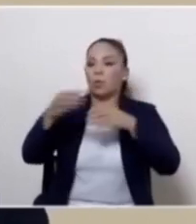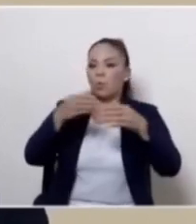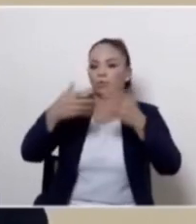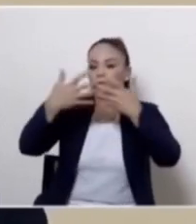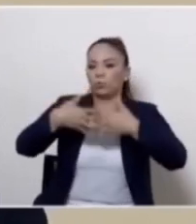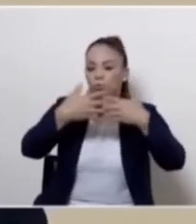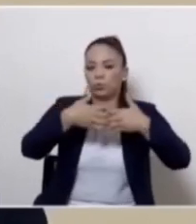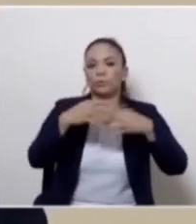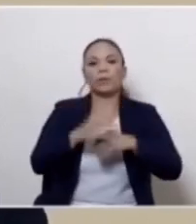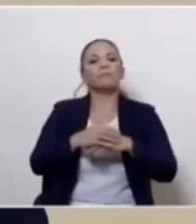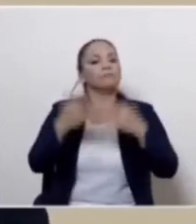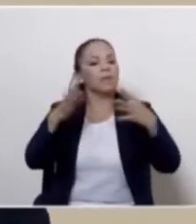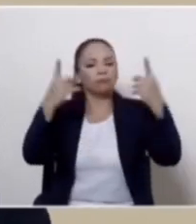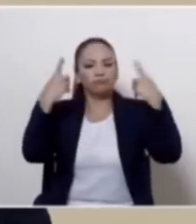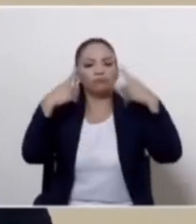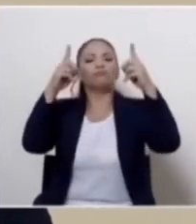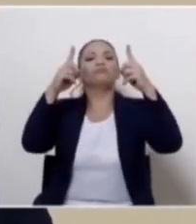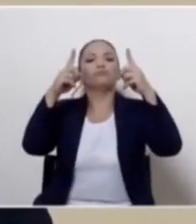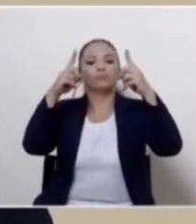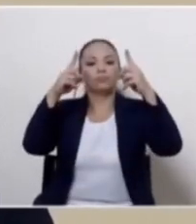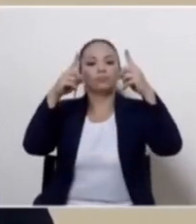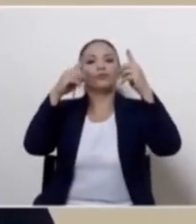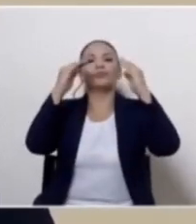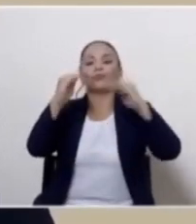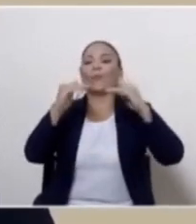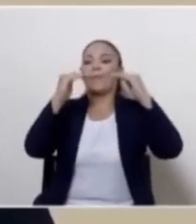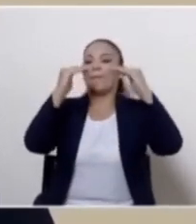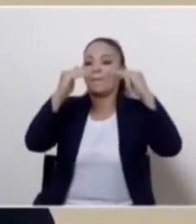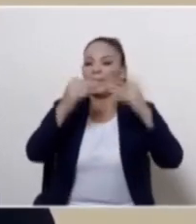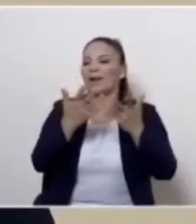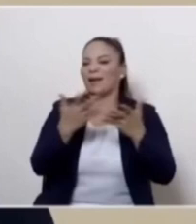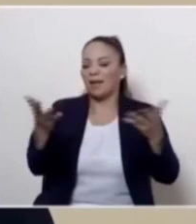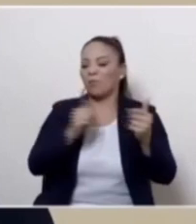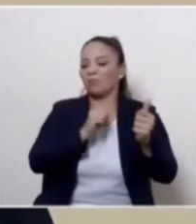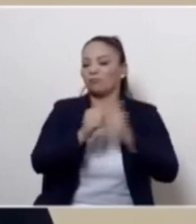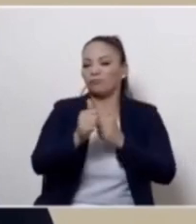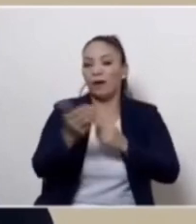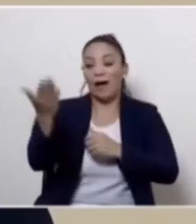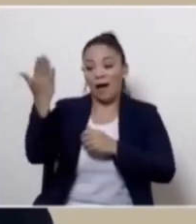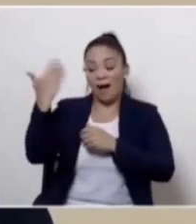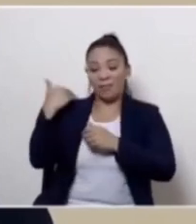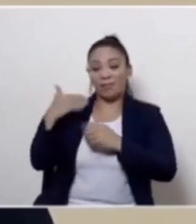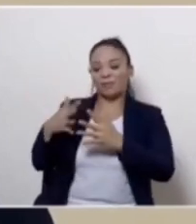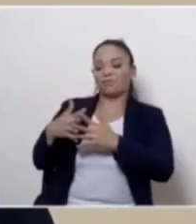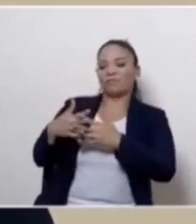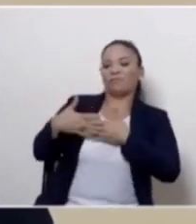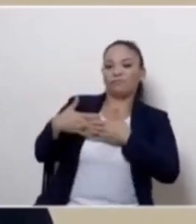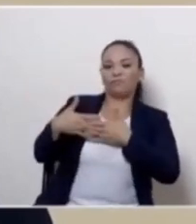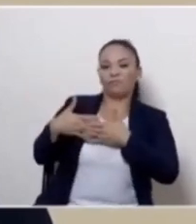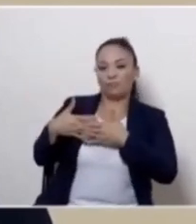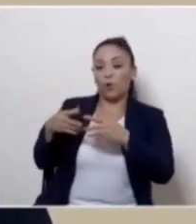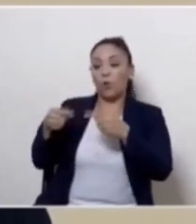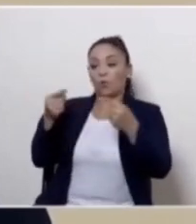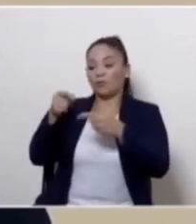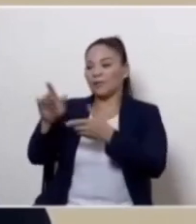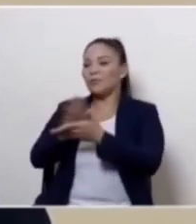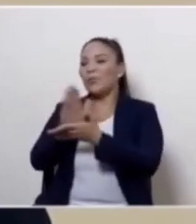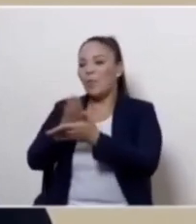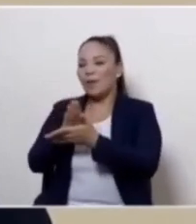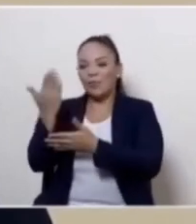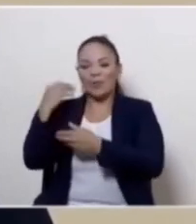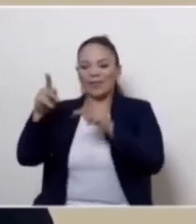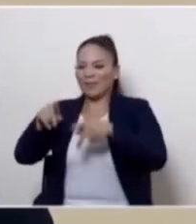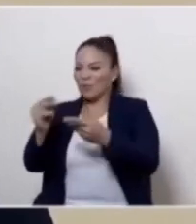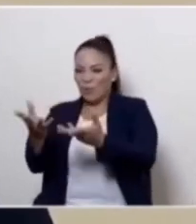logramos superar la resistencia que hubo contra este decreto para aumentar la